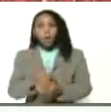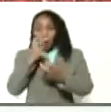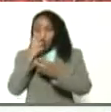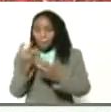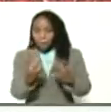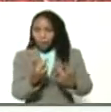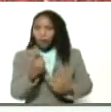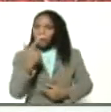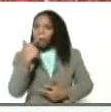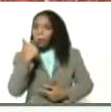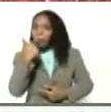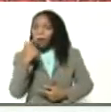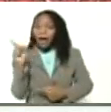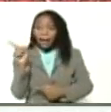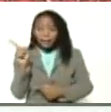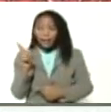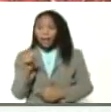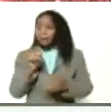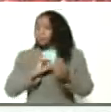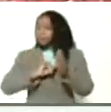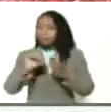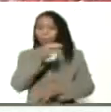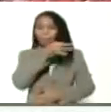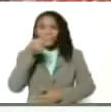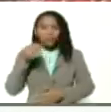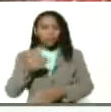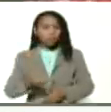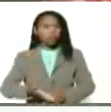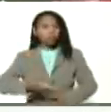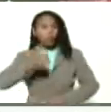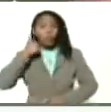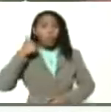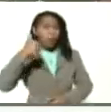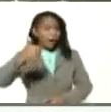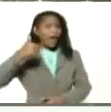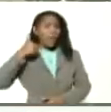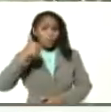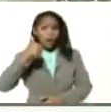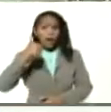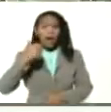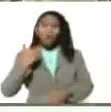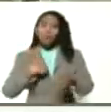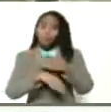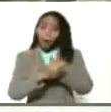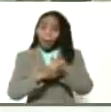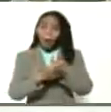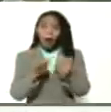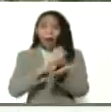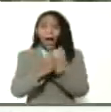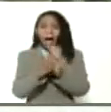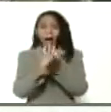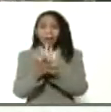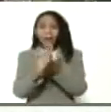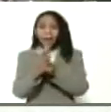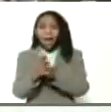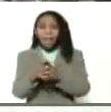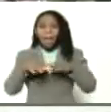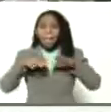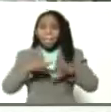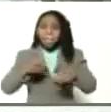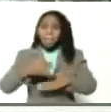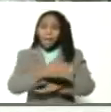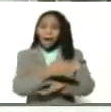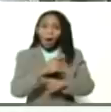pruebe, presidente. Un producto de alta calidad. Aquí nos vamos a la harina de pescado. ¿Qué sucede con esto,